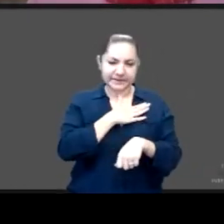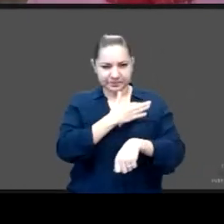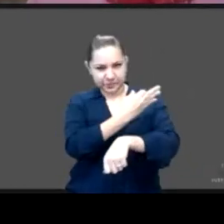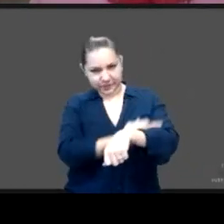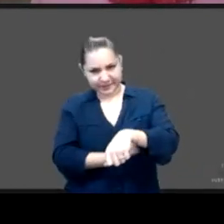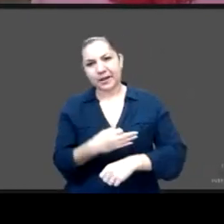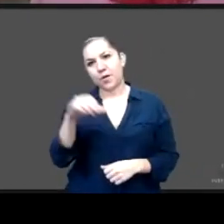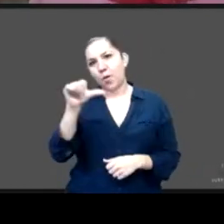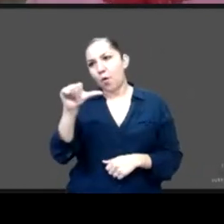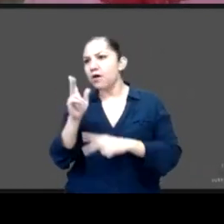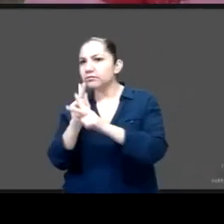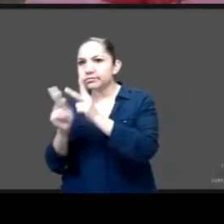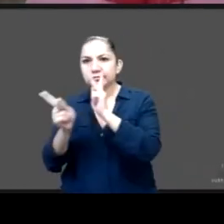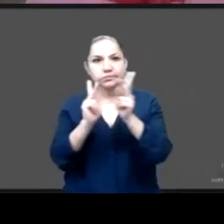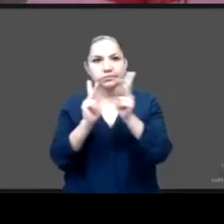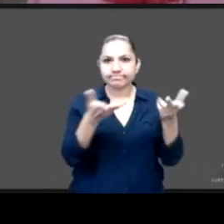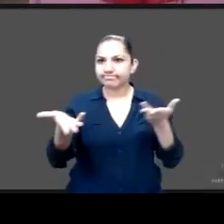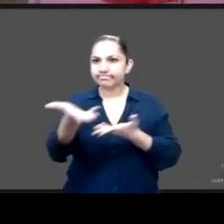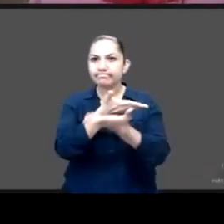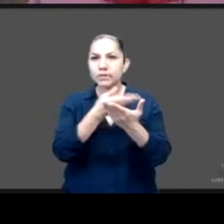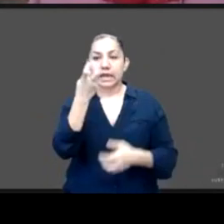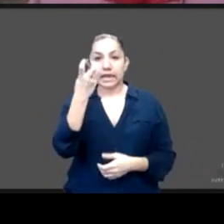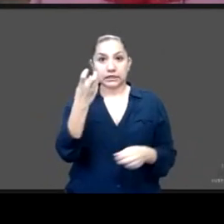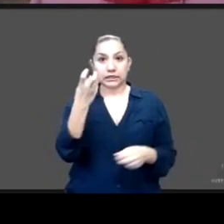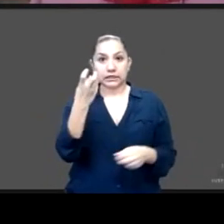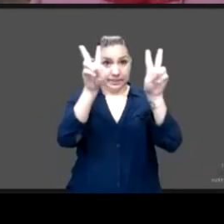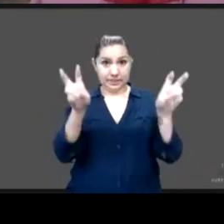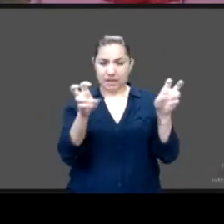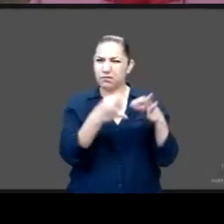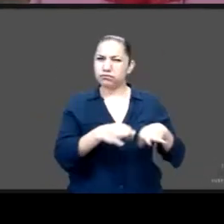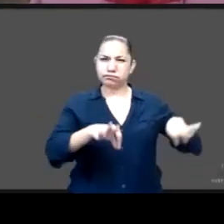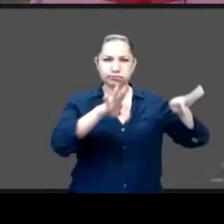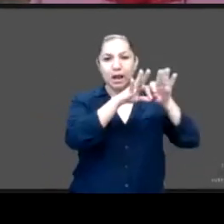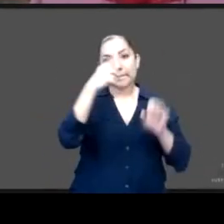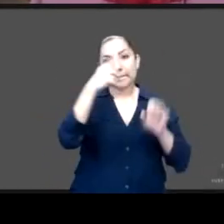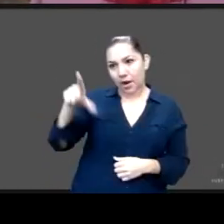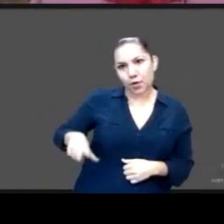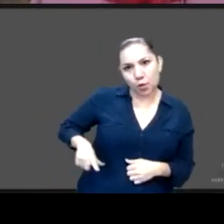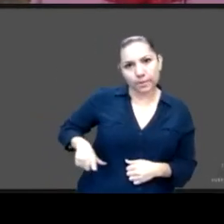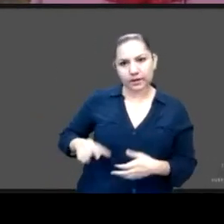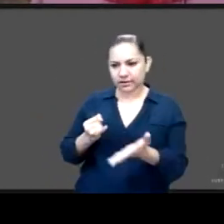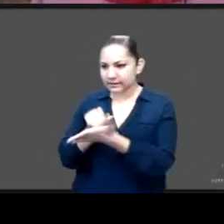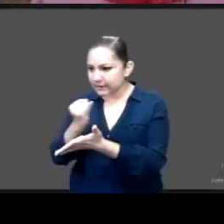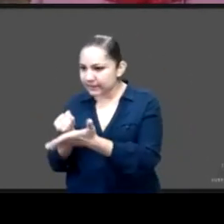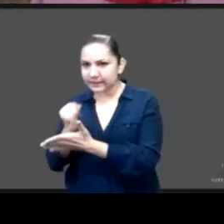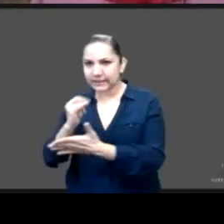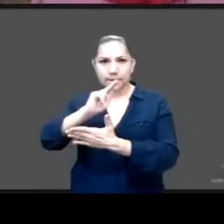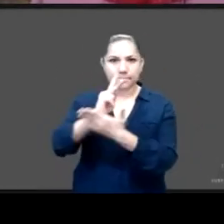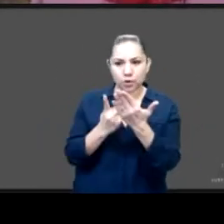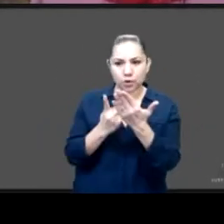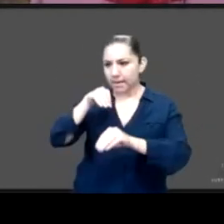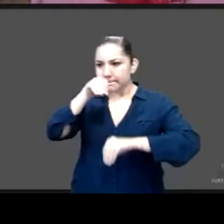que me parece muy relevante para la toma de decisiones y la política pública del país. Envíe una presentación, si la